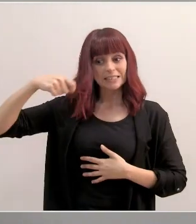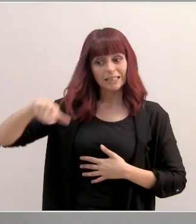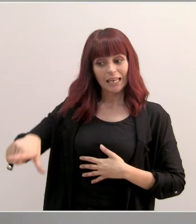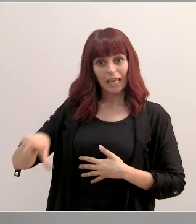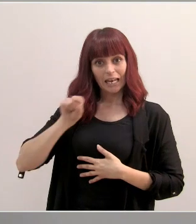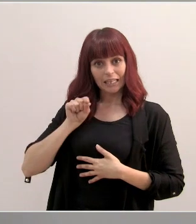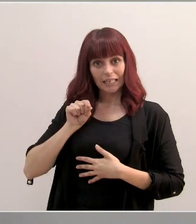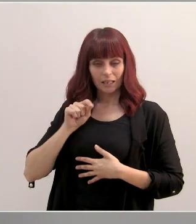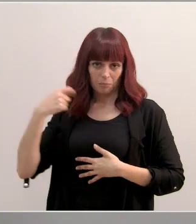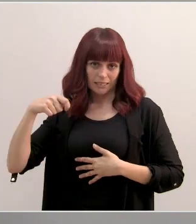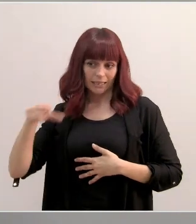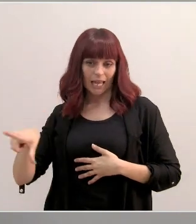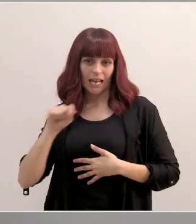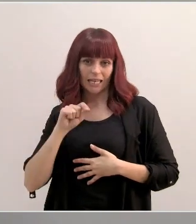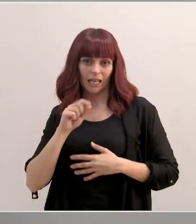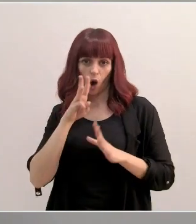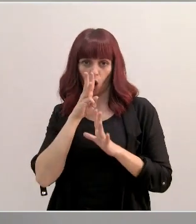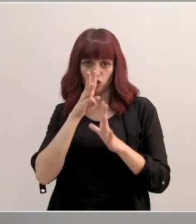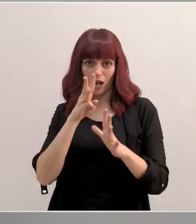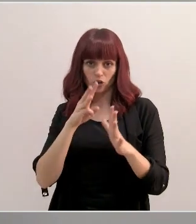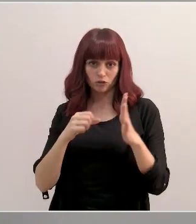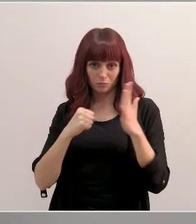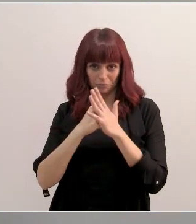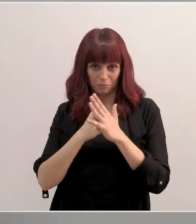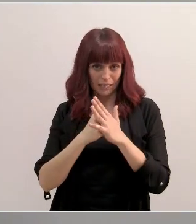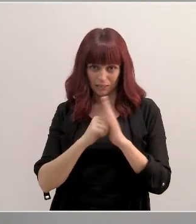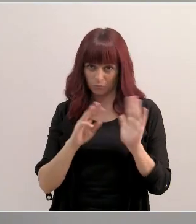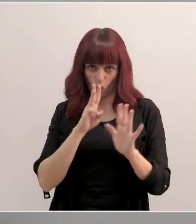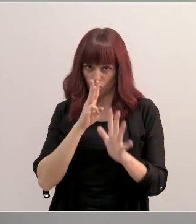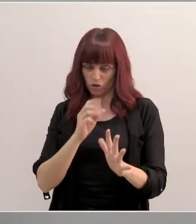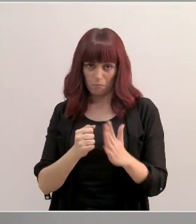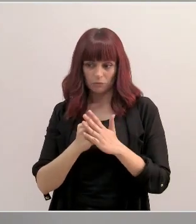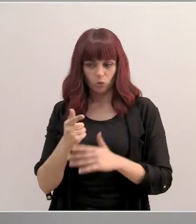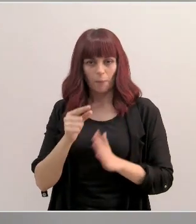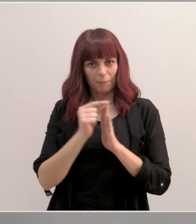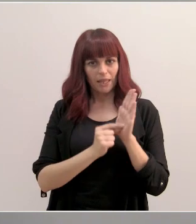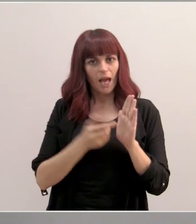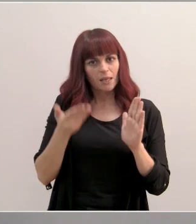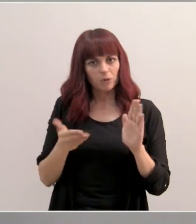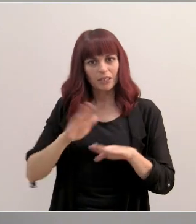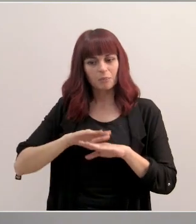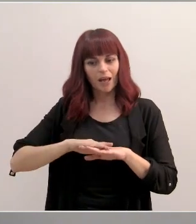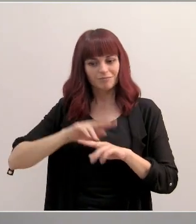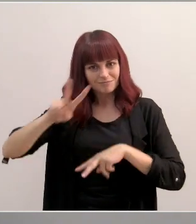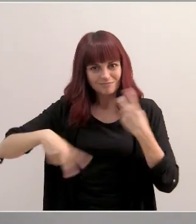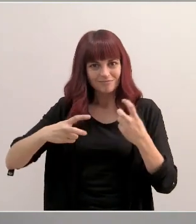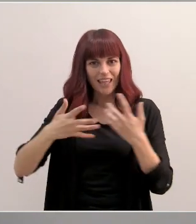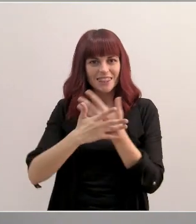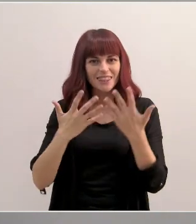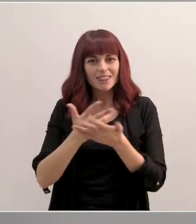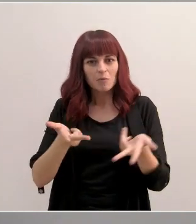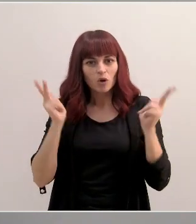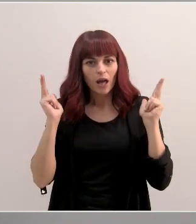nombrados por el presidente durante más de ocho años consecutivos. Esto es una importante medida de regeneración democrática que está, además,